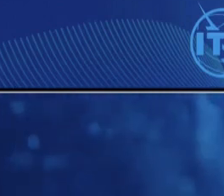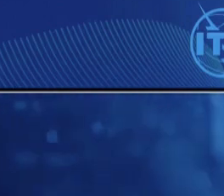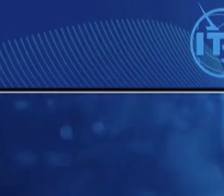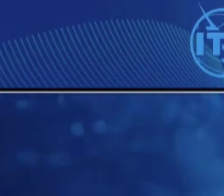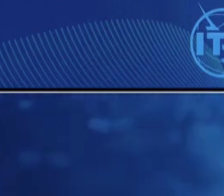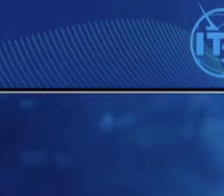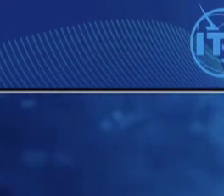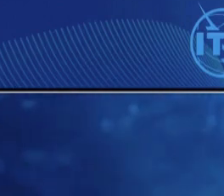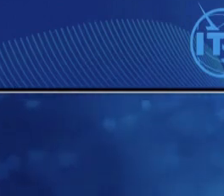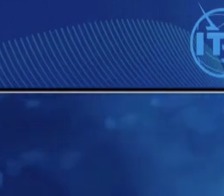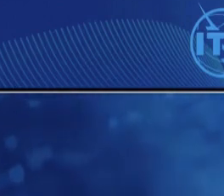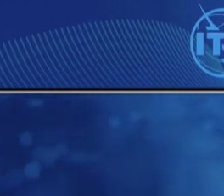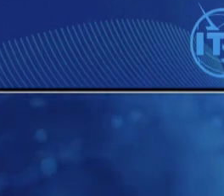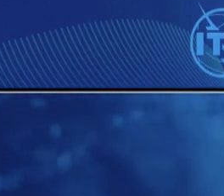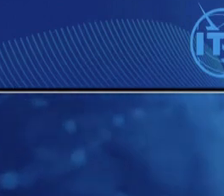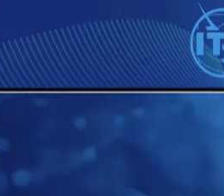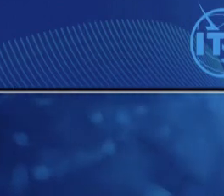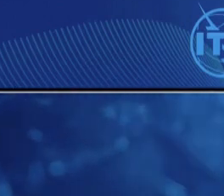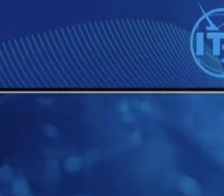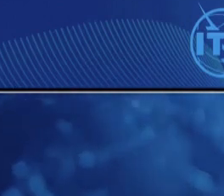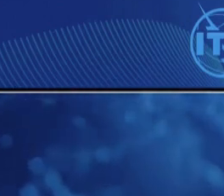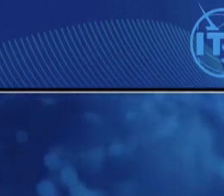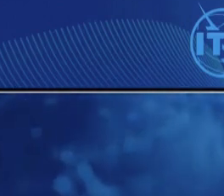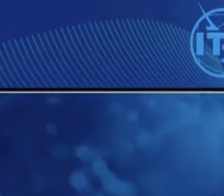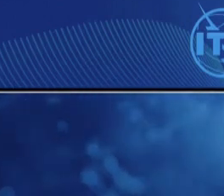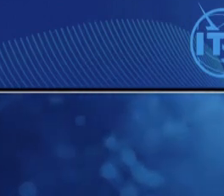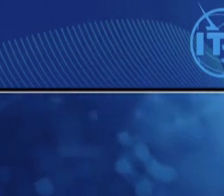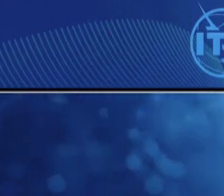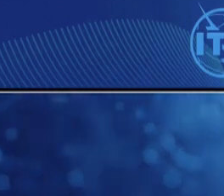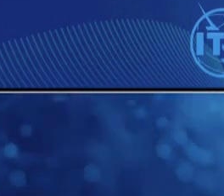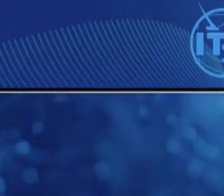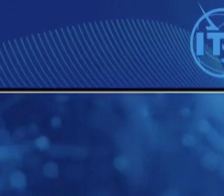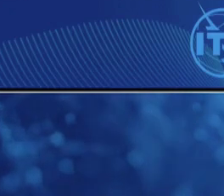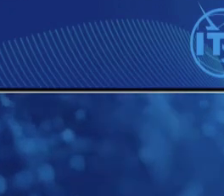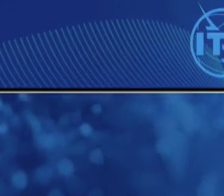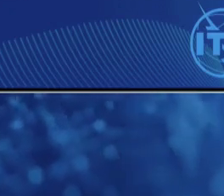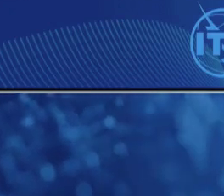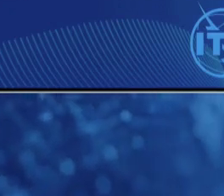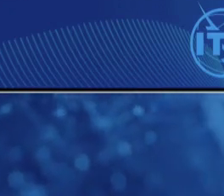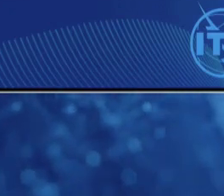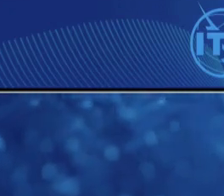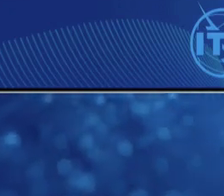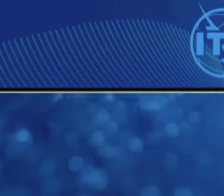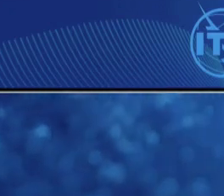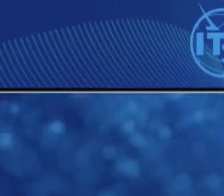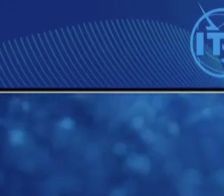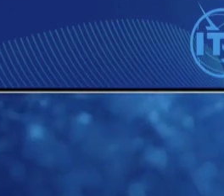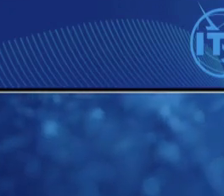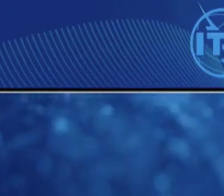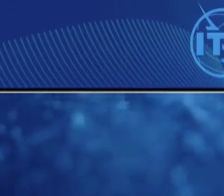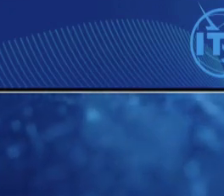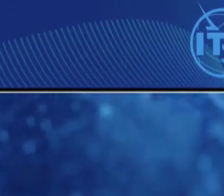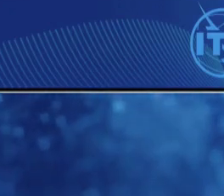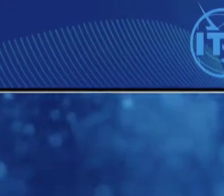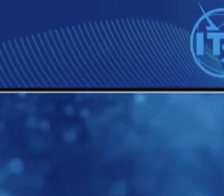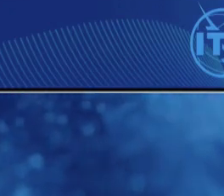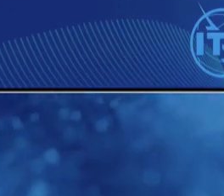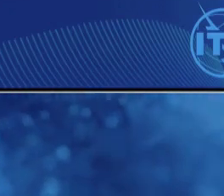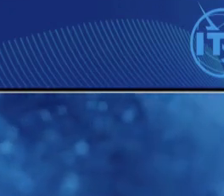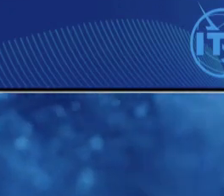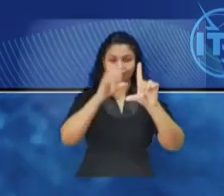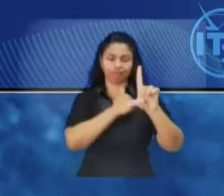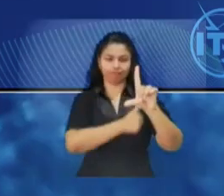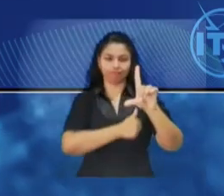nacional como internacional. Y de esto es lo que quería hablarles hoy. Si pasamos al siguiente slide, por favor.